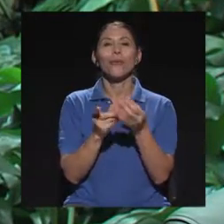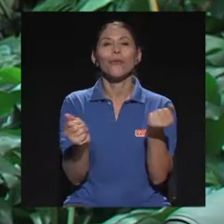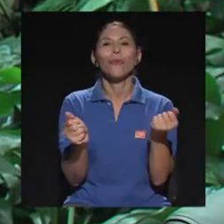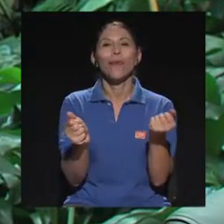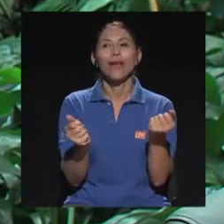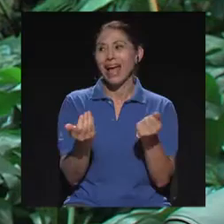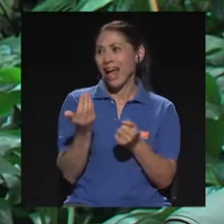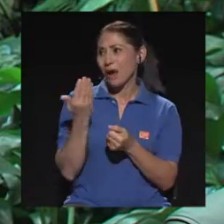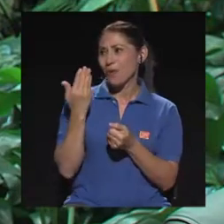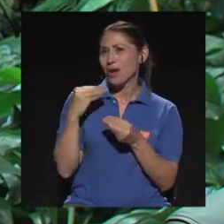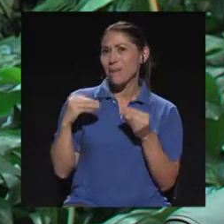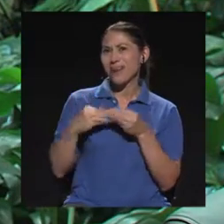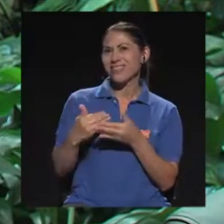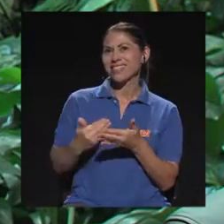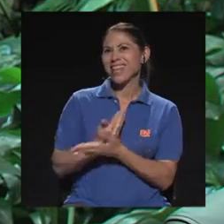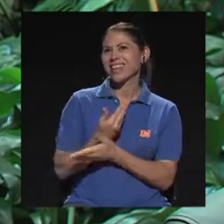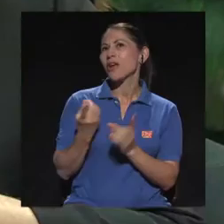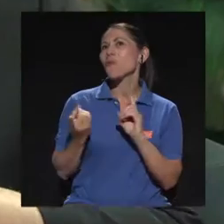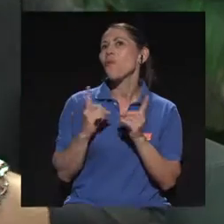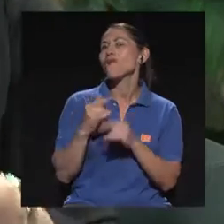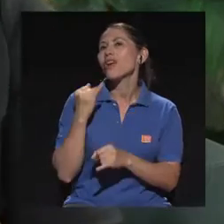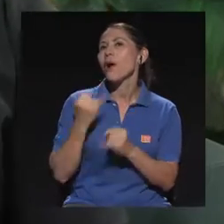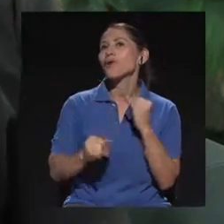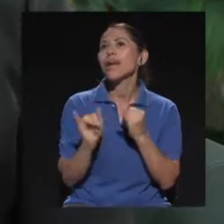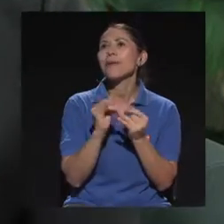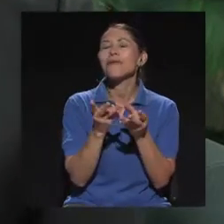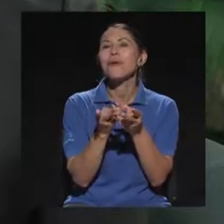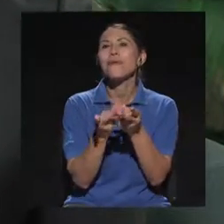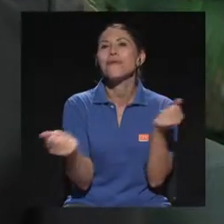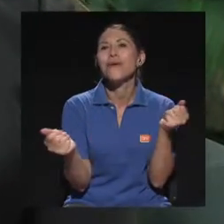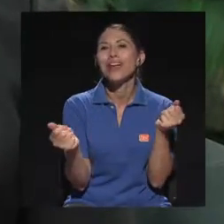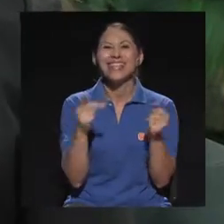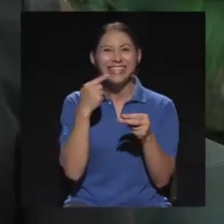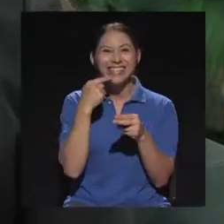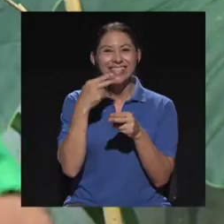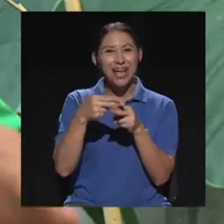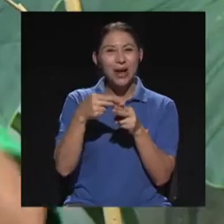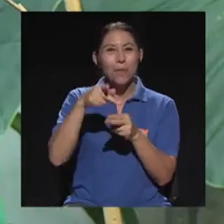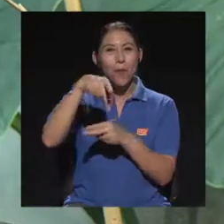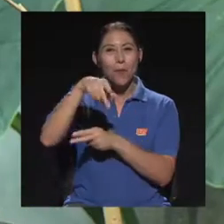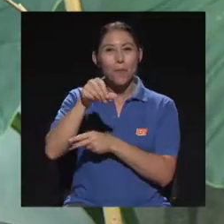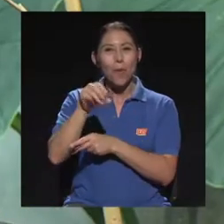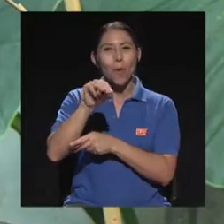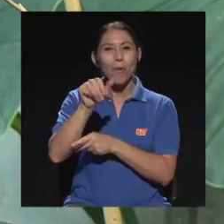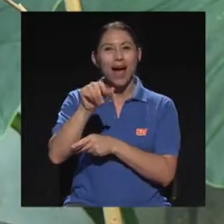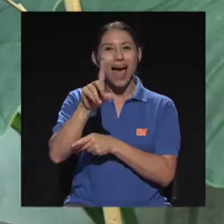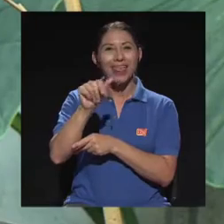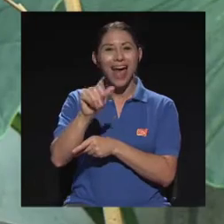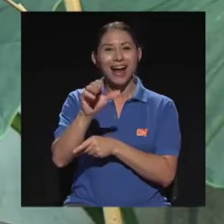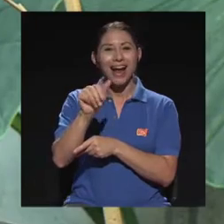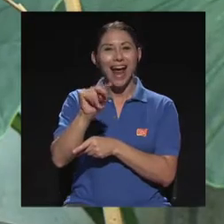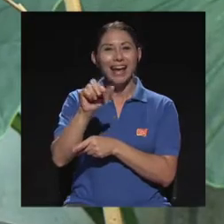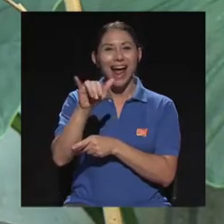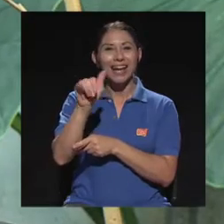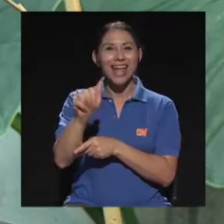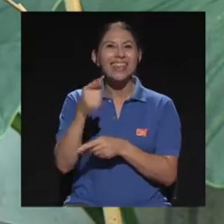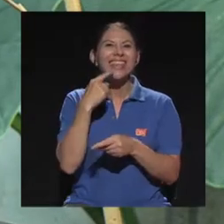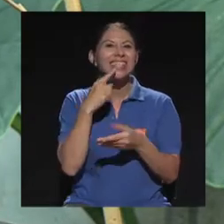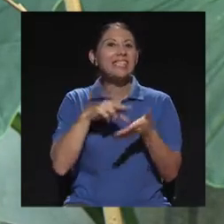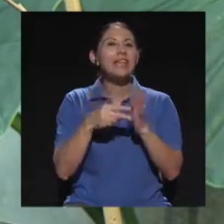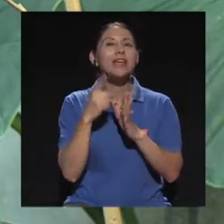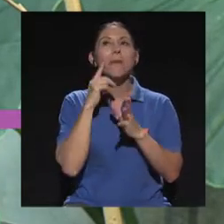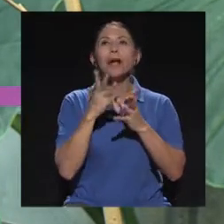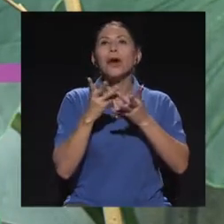No sé. ¿El nonis? Sí, es cierto. nonis, todo el mundo tomaba nonis, y llegó a convertirse incluso en un